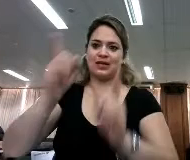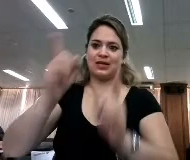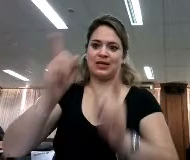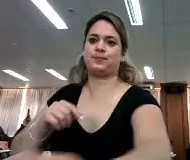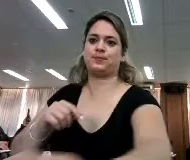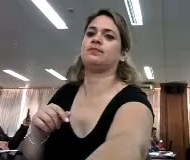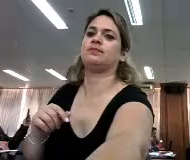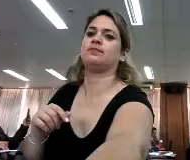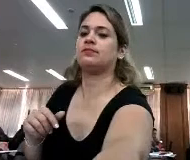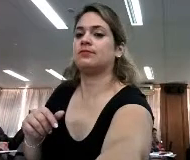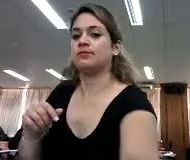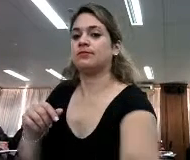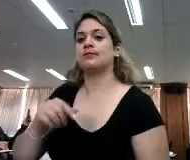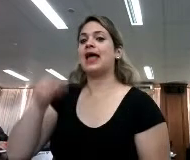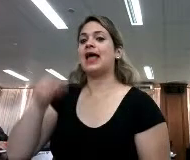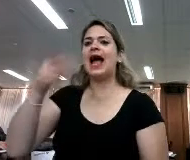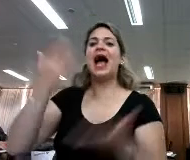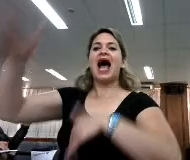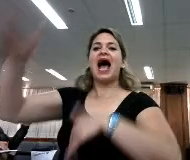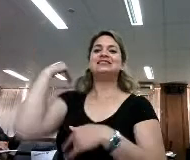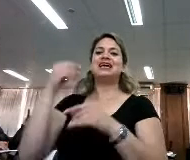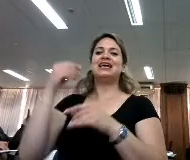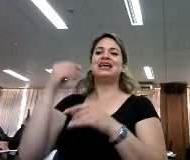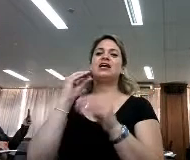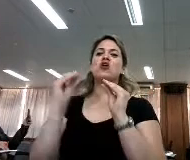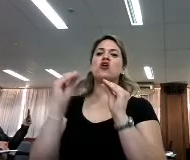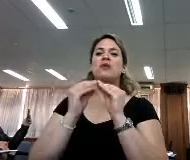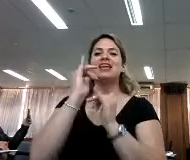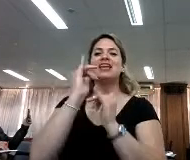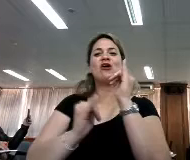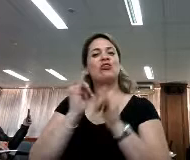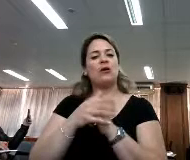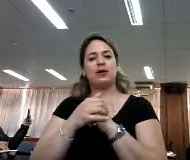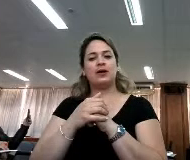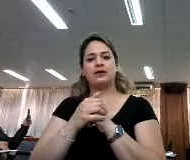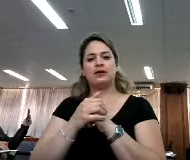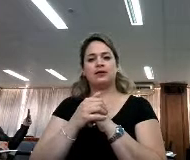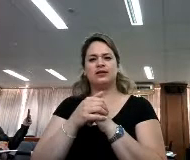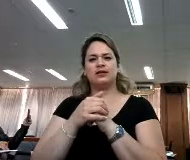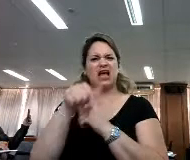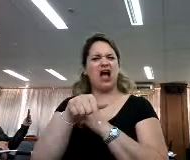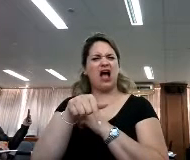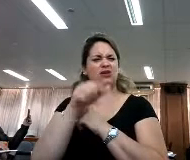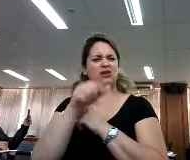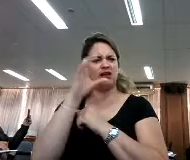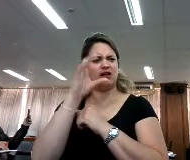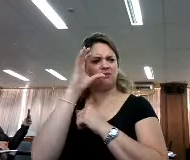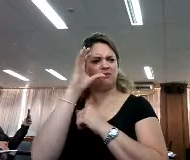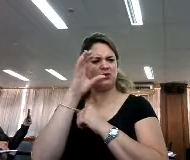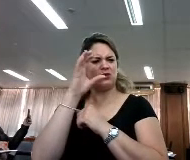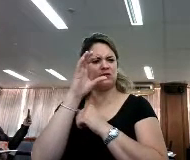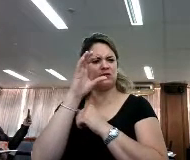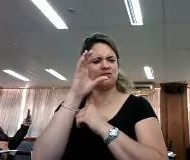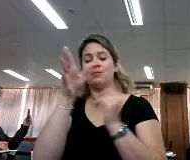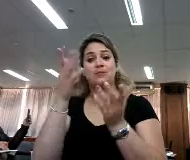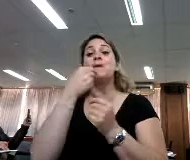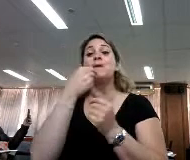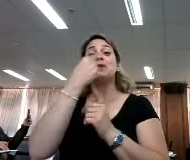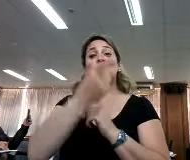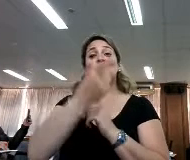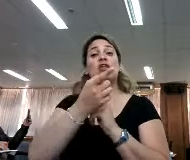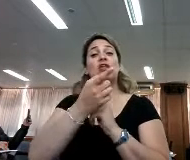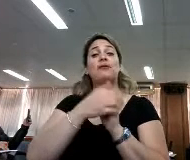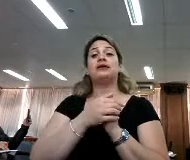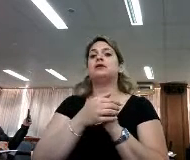un poco lo que mencionaban ayer las compañeras que hablaron de, no recuerdo ahorita la, bueno, que preguntaban, que por qué